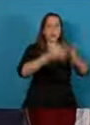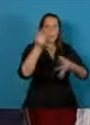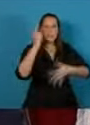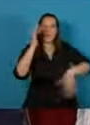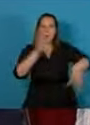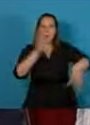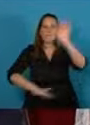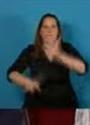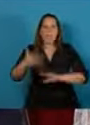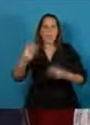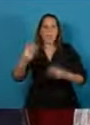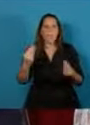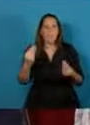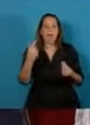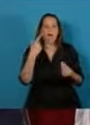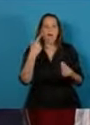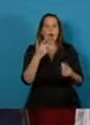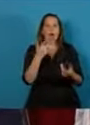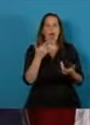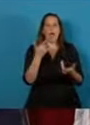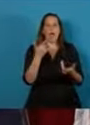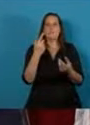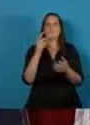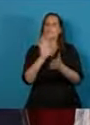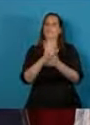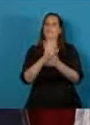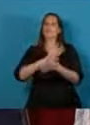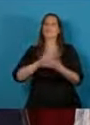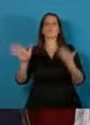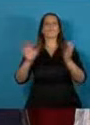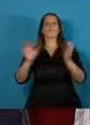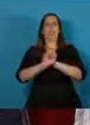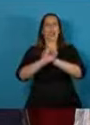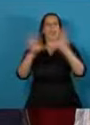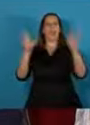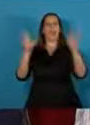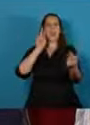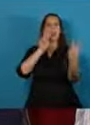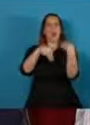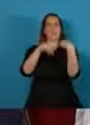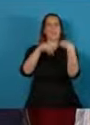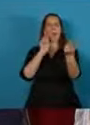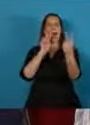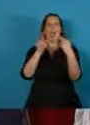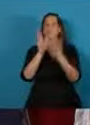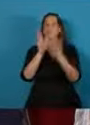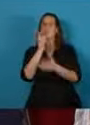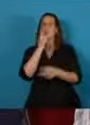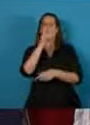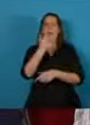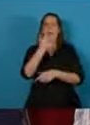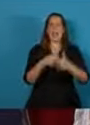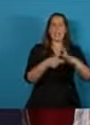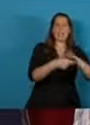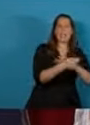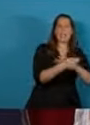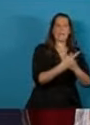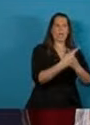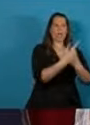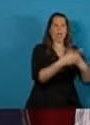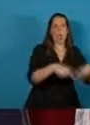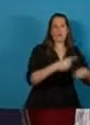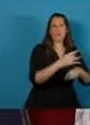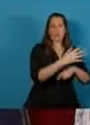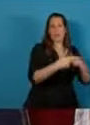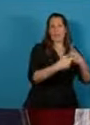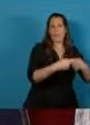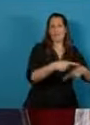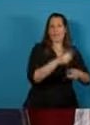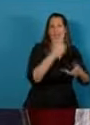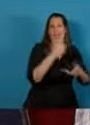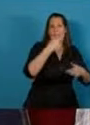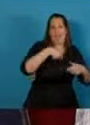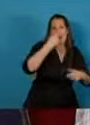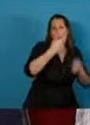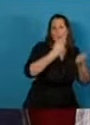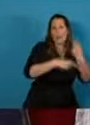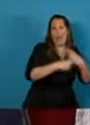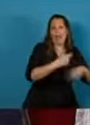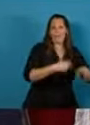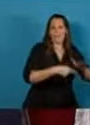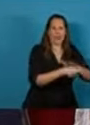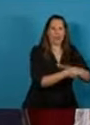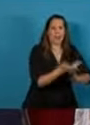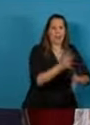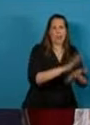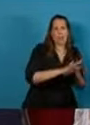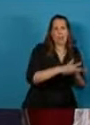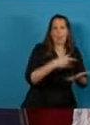pueda enfatizar con eficacia y transparencia la investigación del crimen organizado el crimen complejo y el narcotráfico y la droga